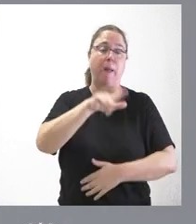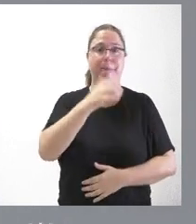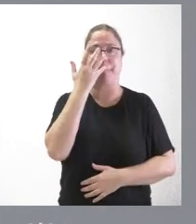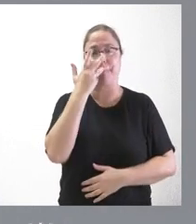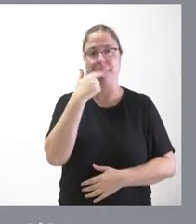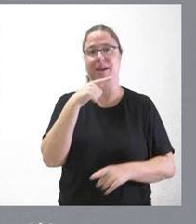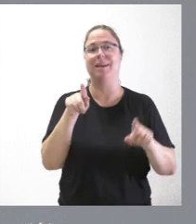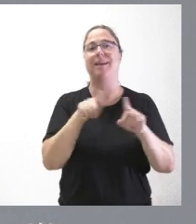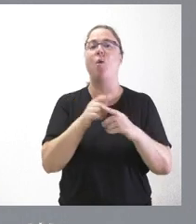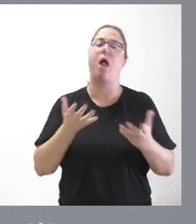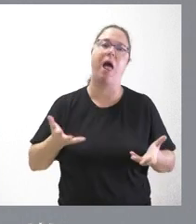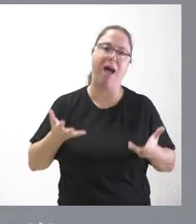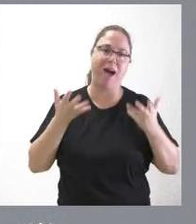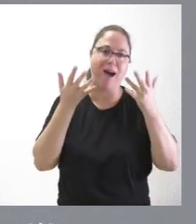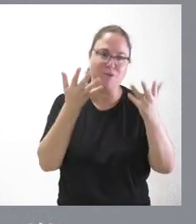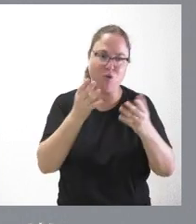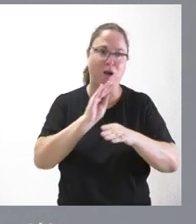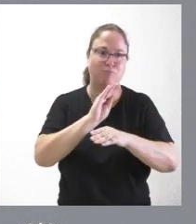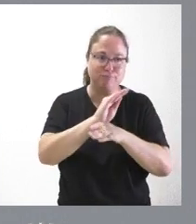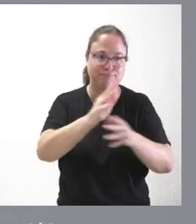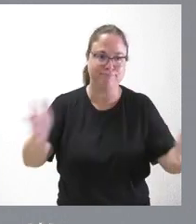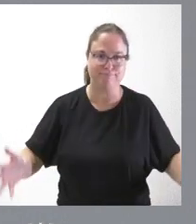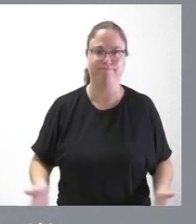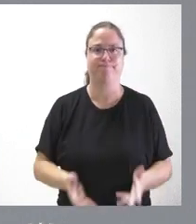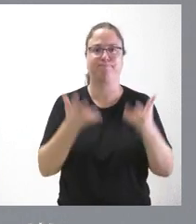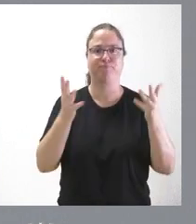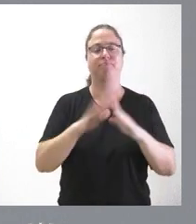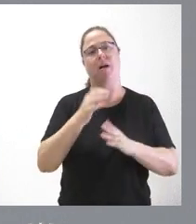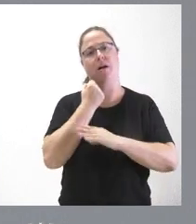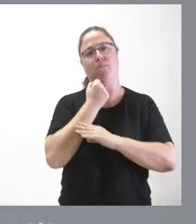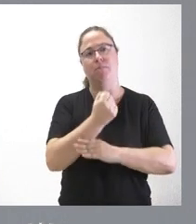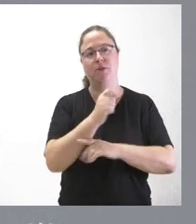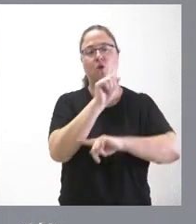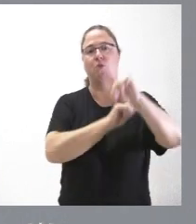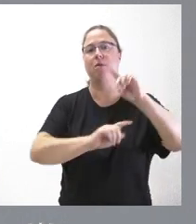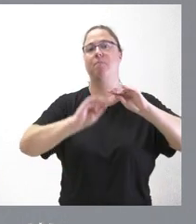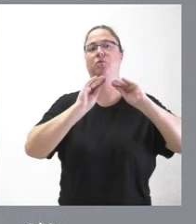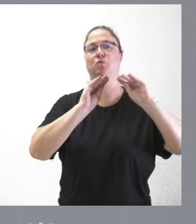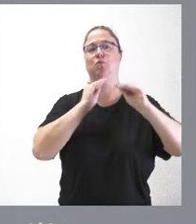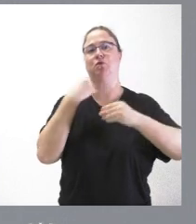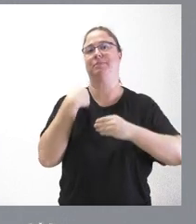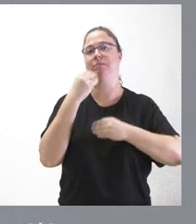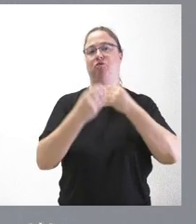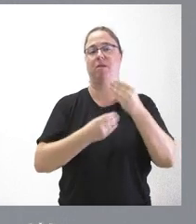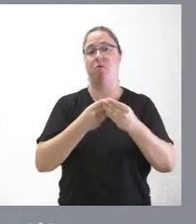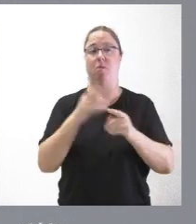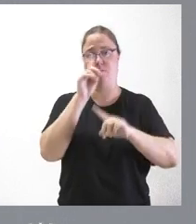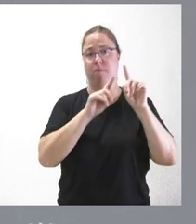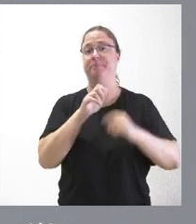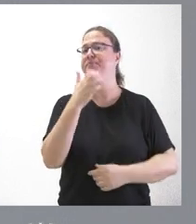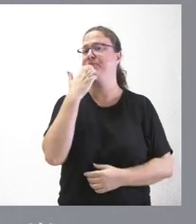actuar por la vía de la ayuda, del impulso y de estar al lado de sus problemas e inquietudes que fue lo que hicimos con este problema. Es un ejemplo